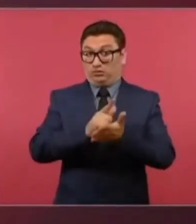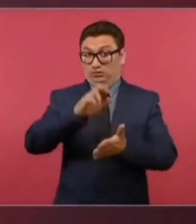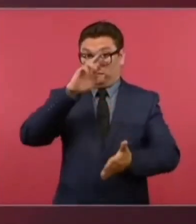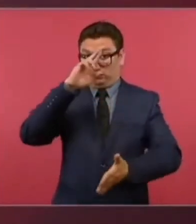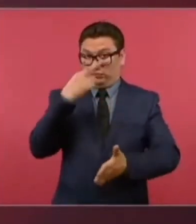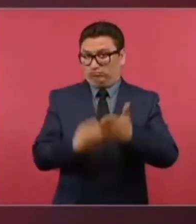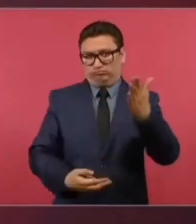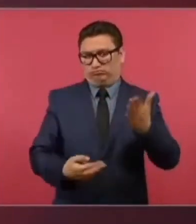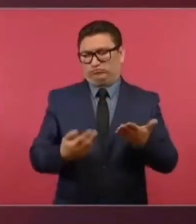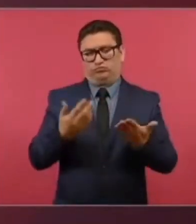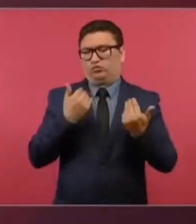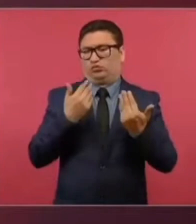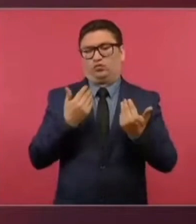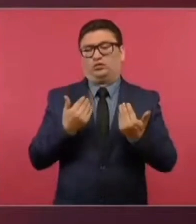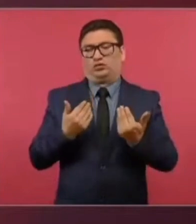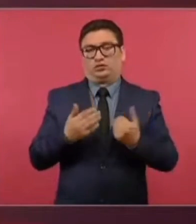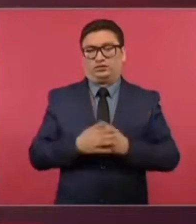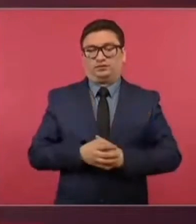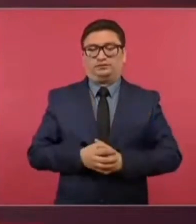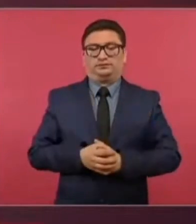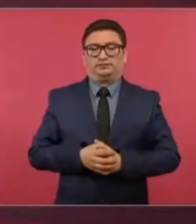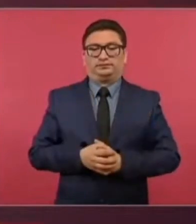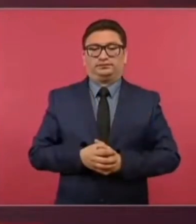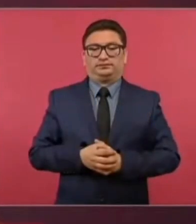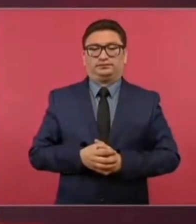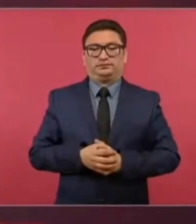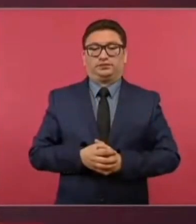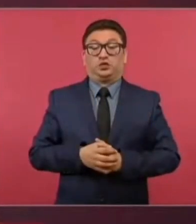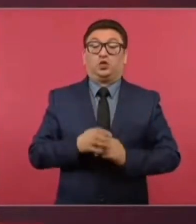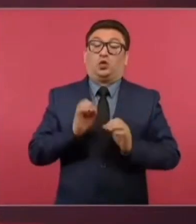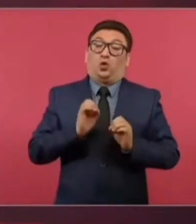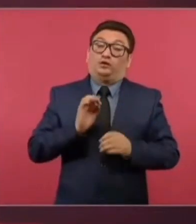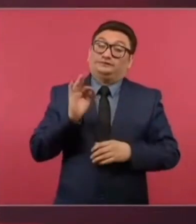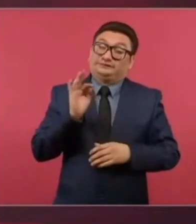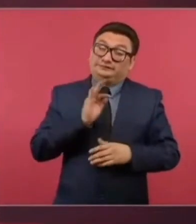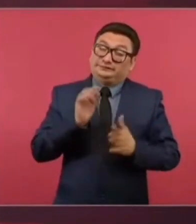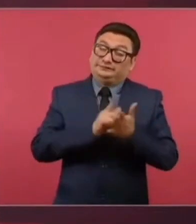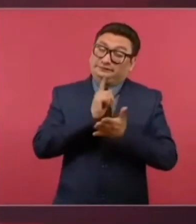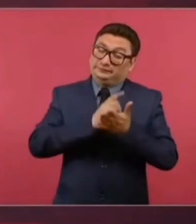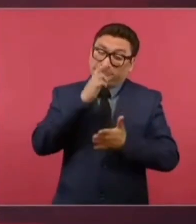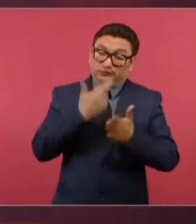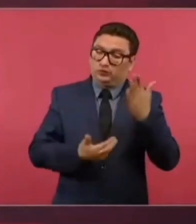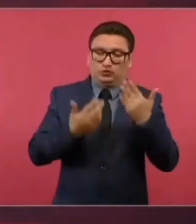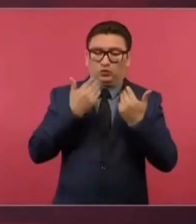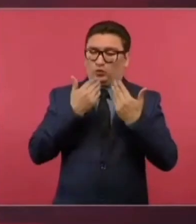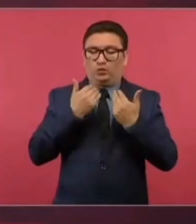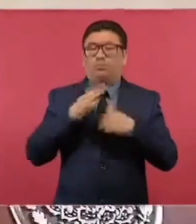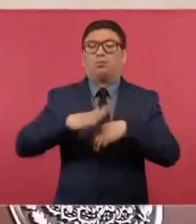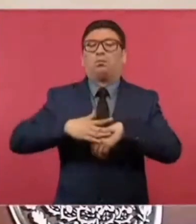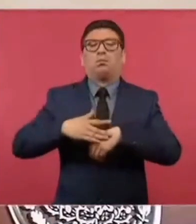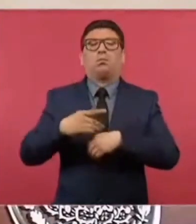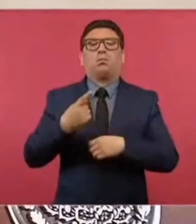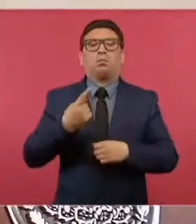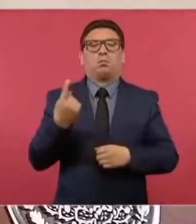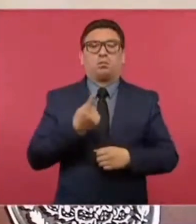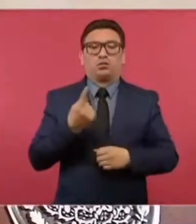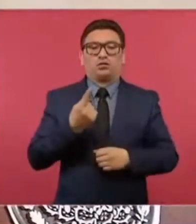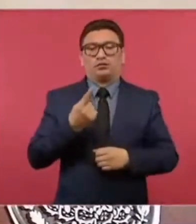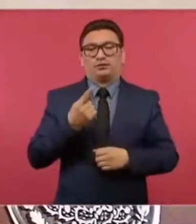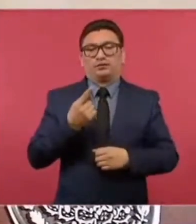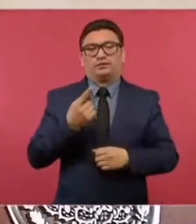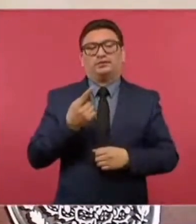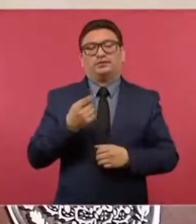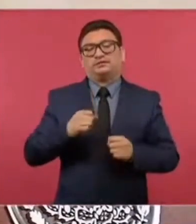o presuntamente ilegal, porque si no, ya lo